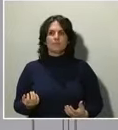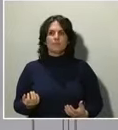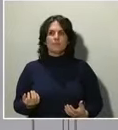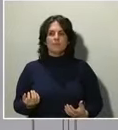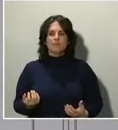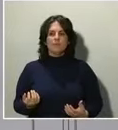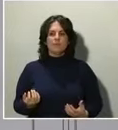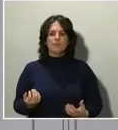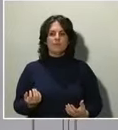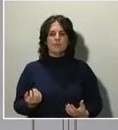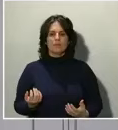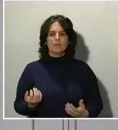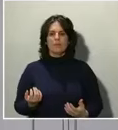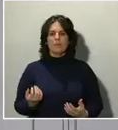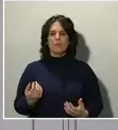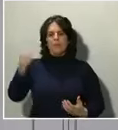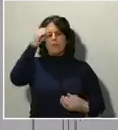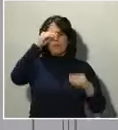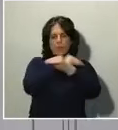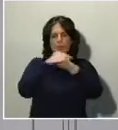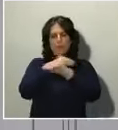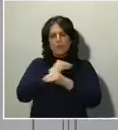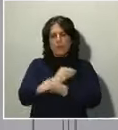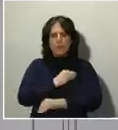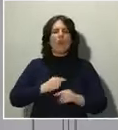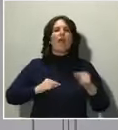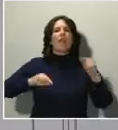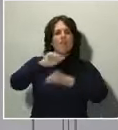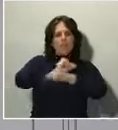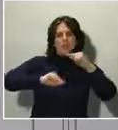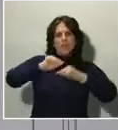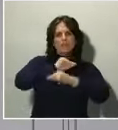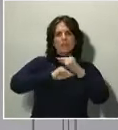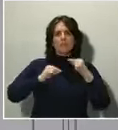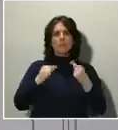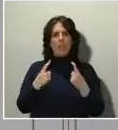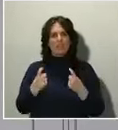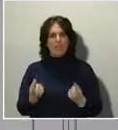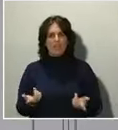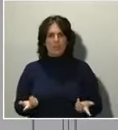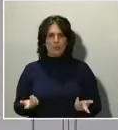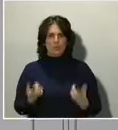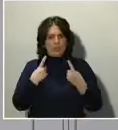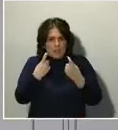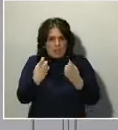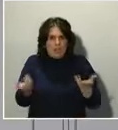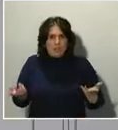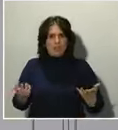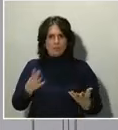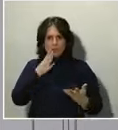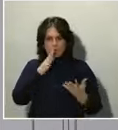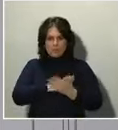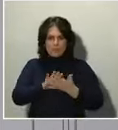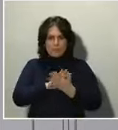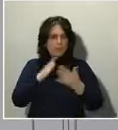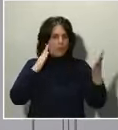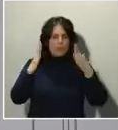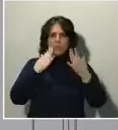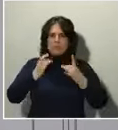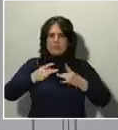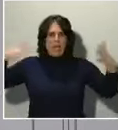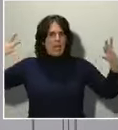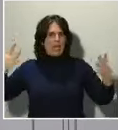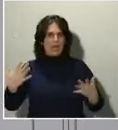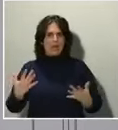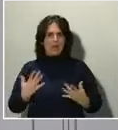discrepancias, los debates son necesarios cuando estamos hablando y actuando en horas críticas. Son necesarios. Los